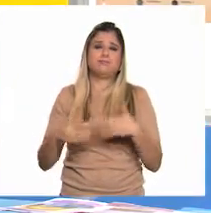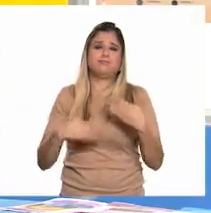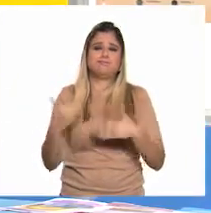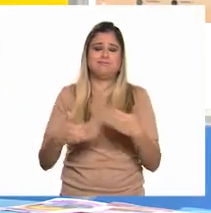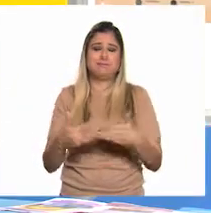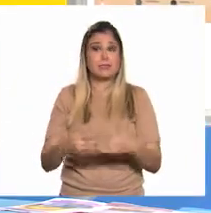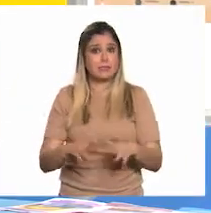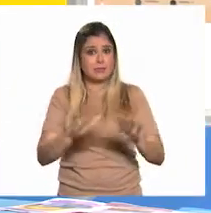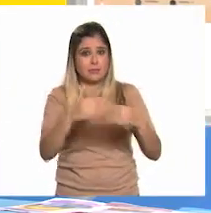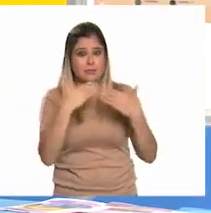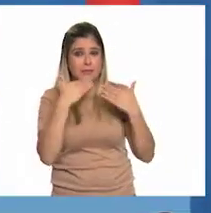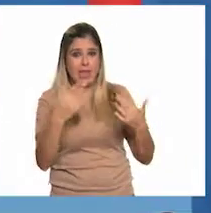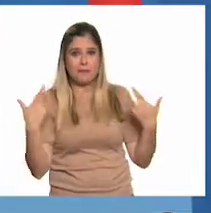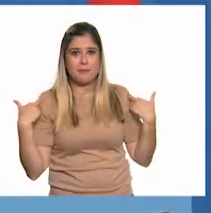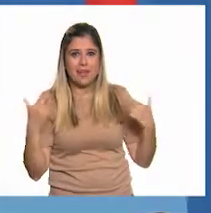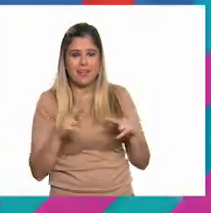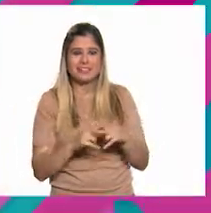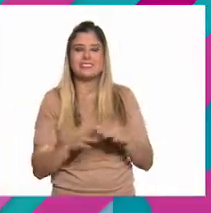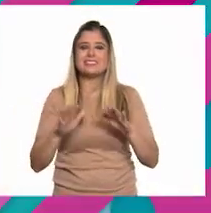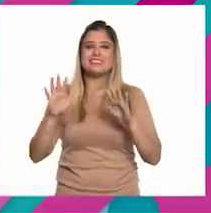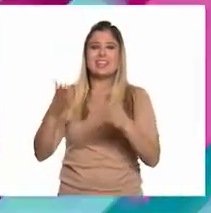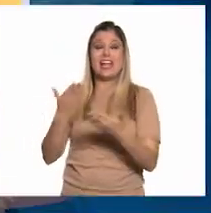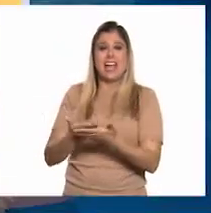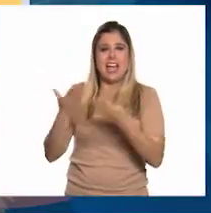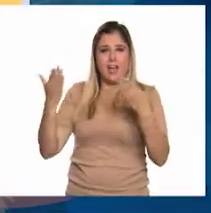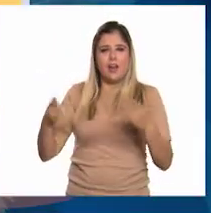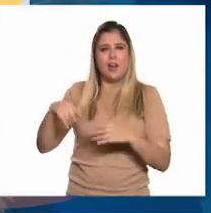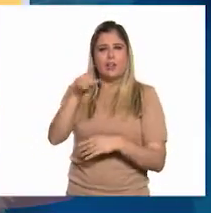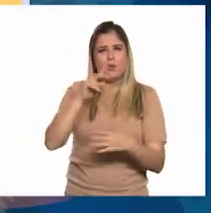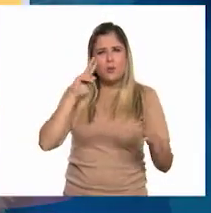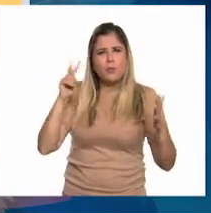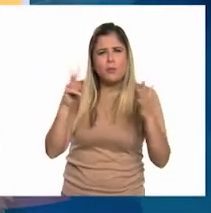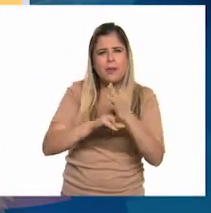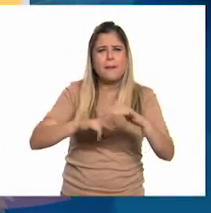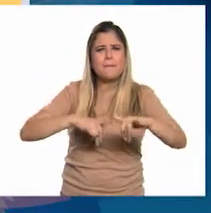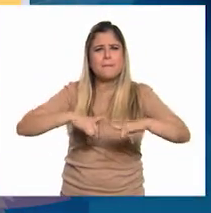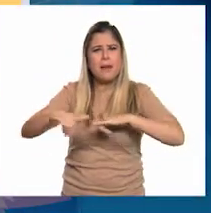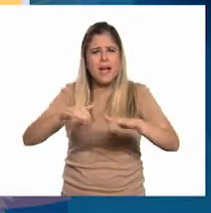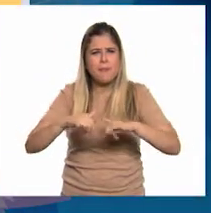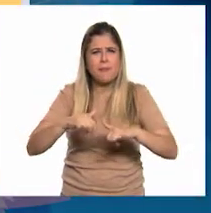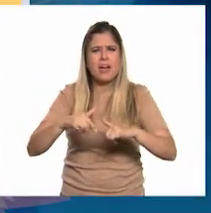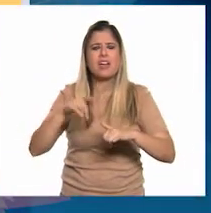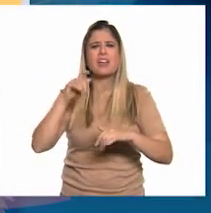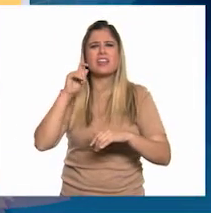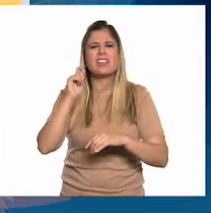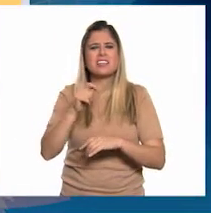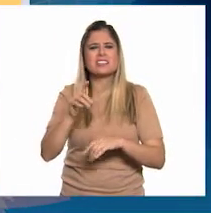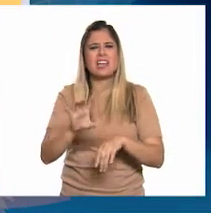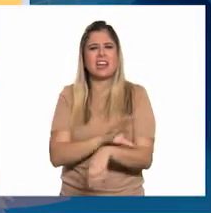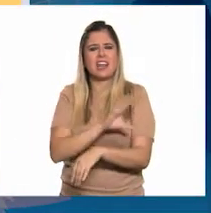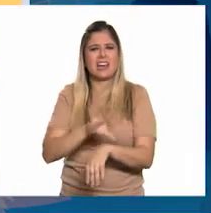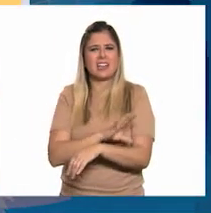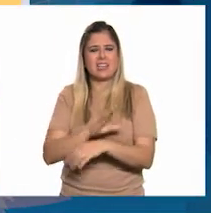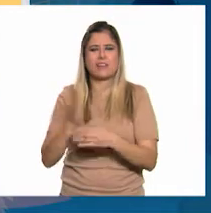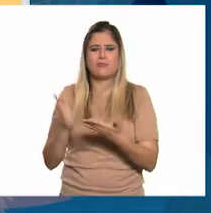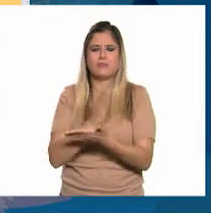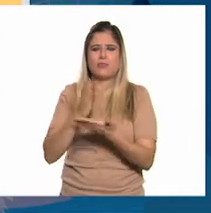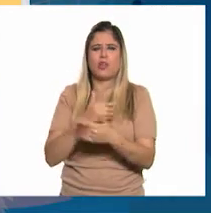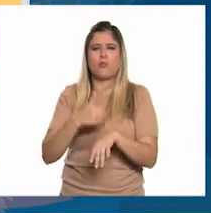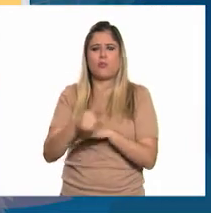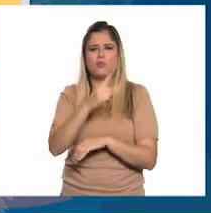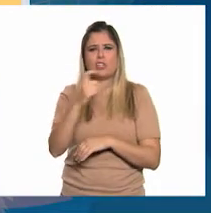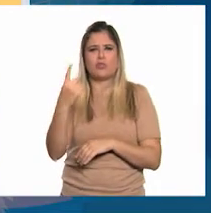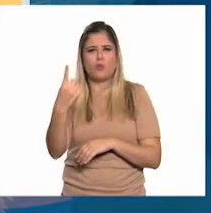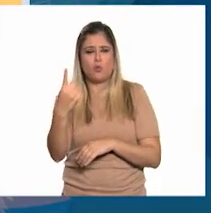Muy bien, maestro. Ok. Ahora, consultemos el mapa de consumo mundial de energía de la página 101,